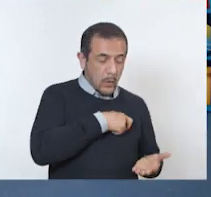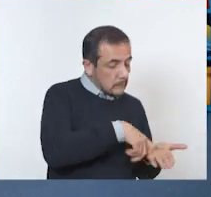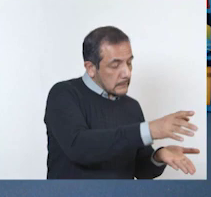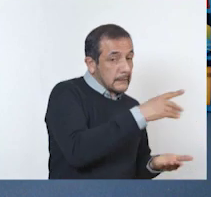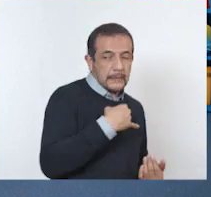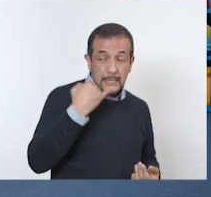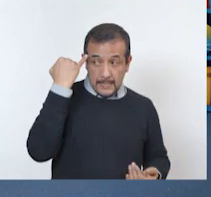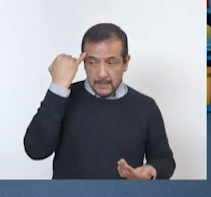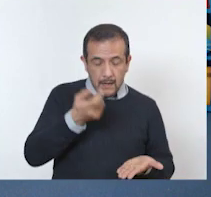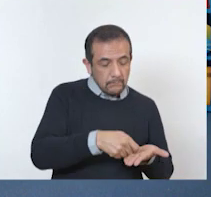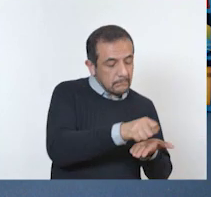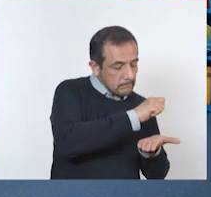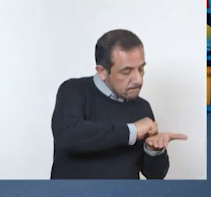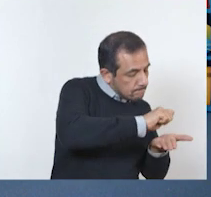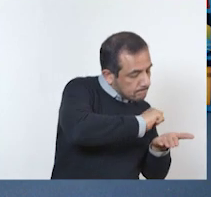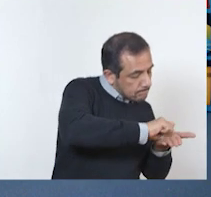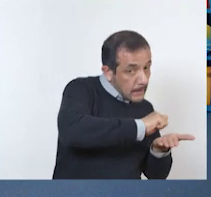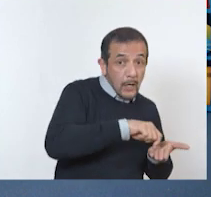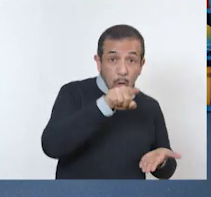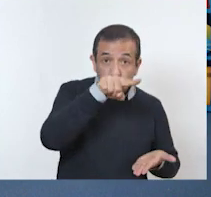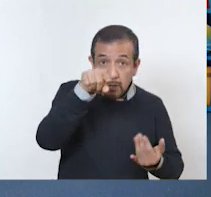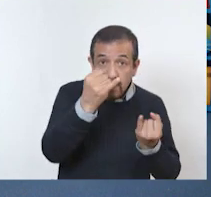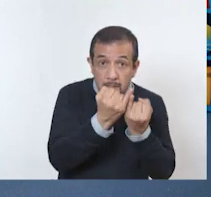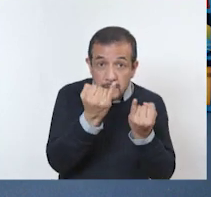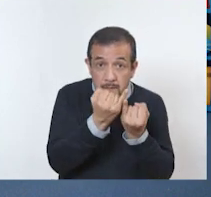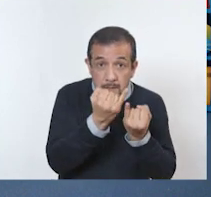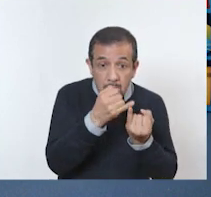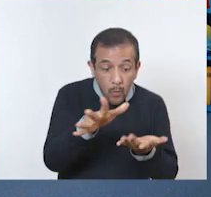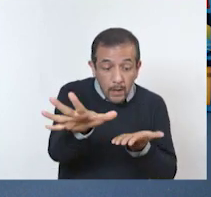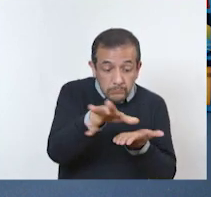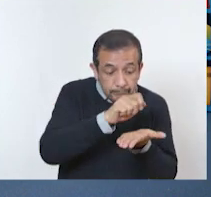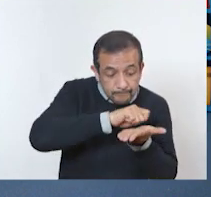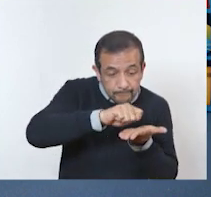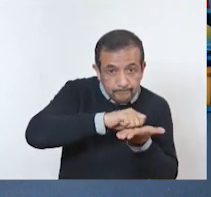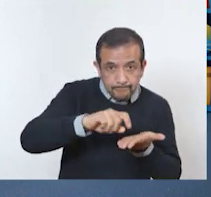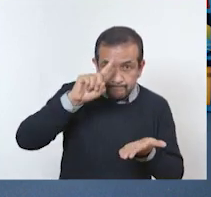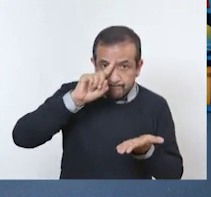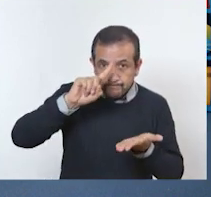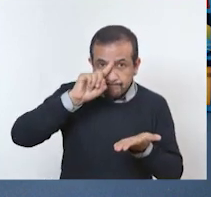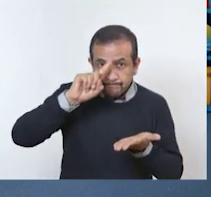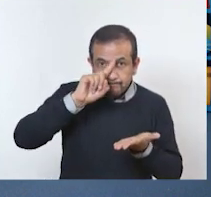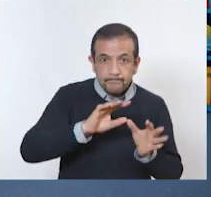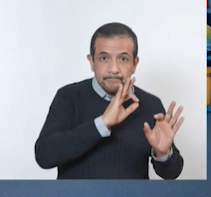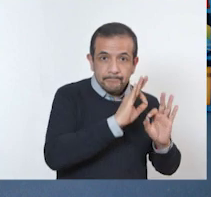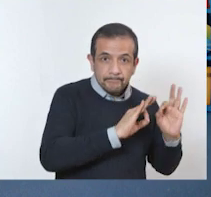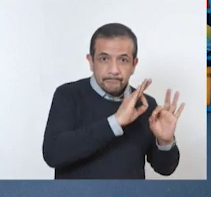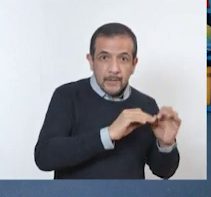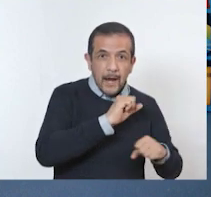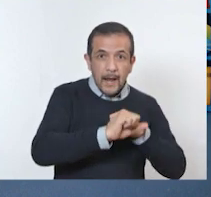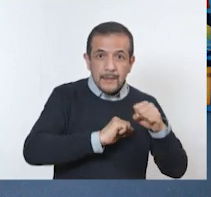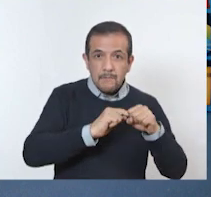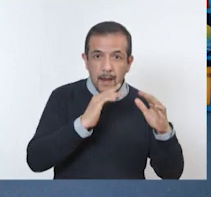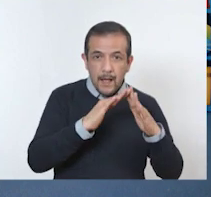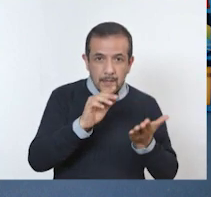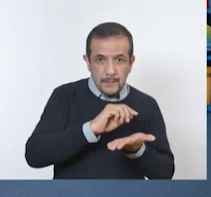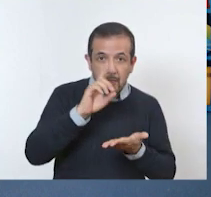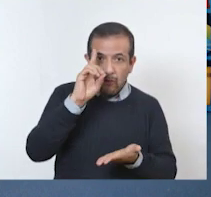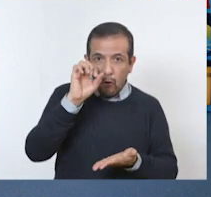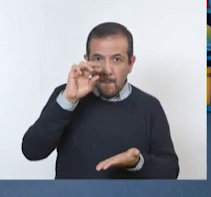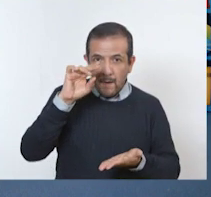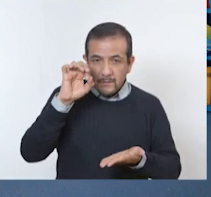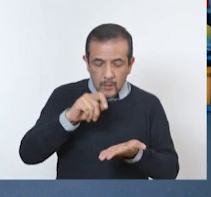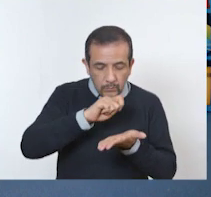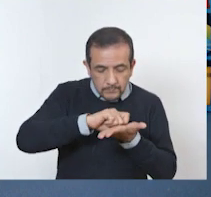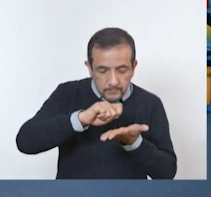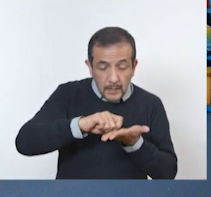Qué buena idea, Beto. Ustedes también en casa lo pueden apuntar estas recomendaciones y tenerlas presentes. Y voy a